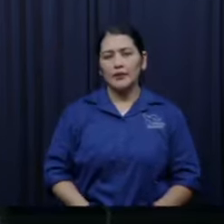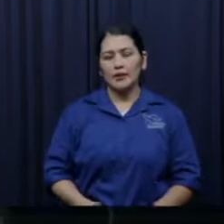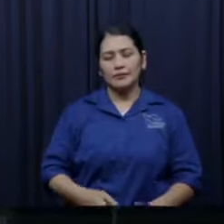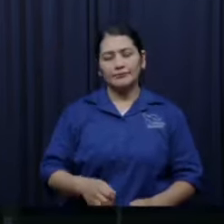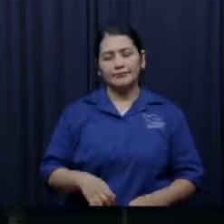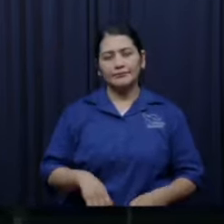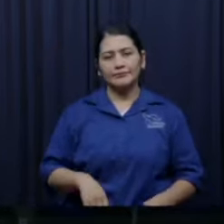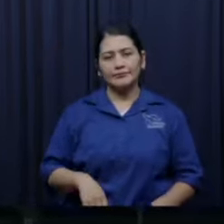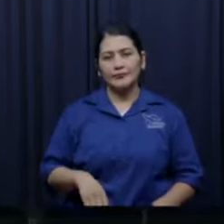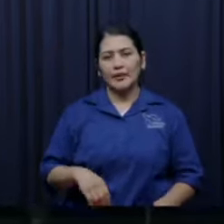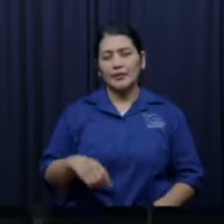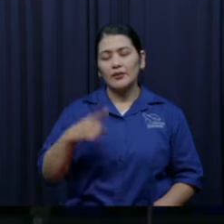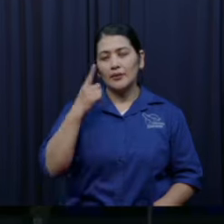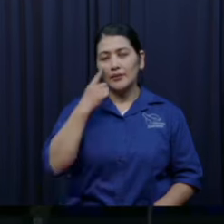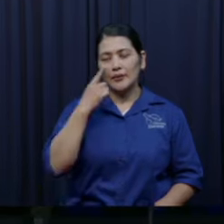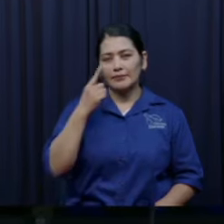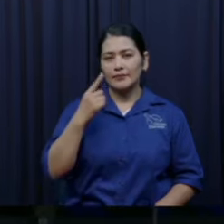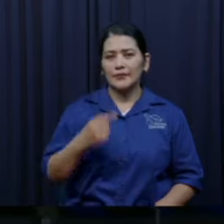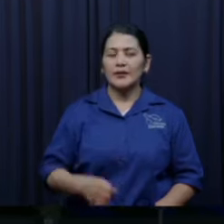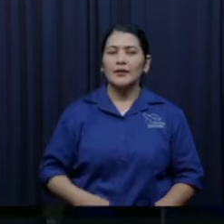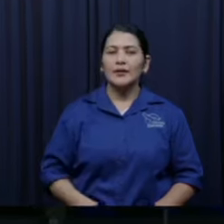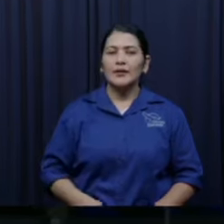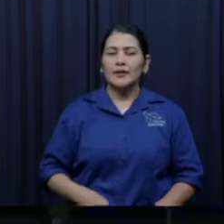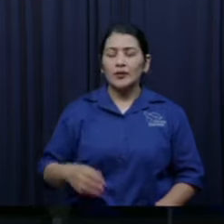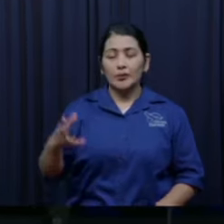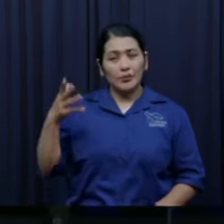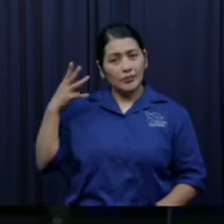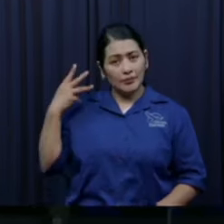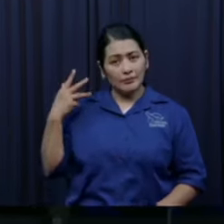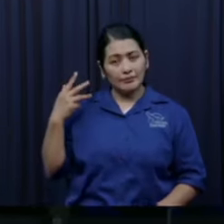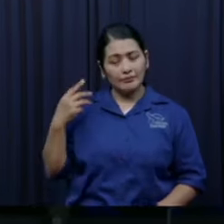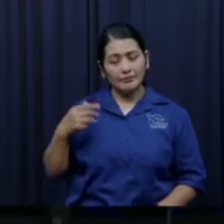y un partido de fútbol